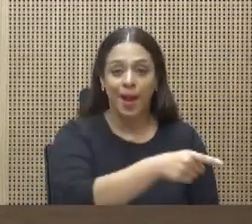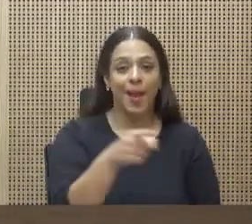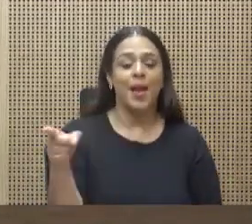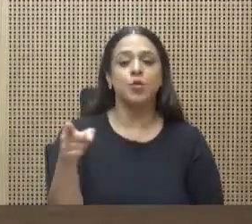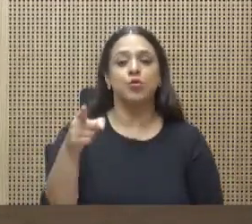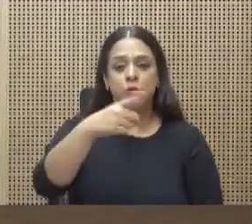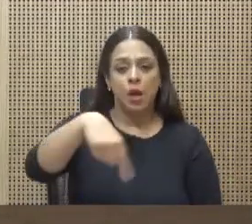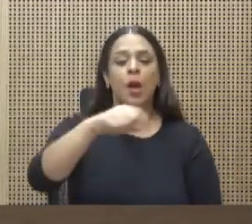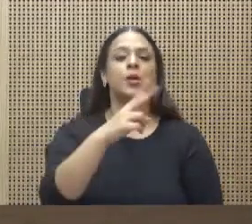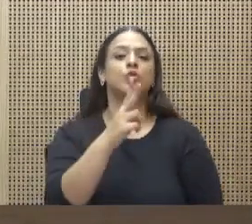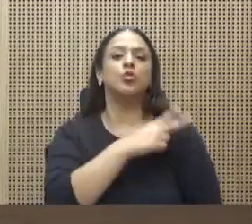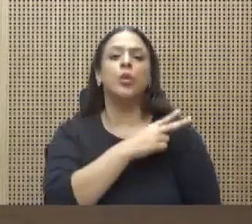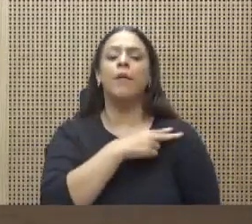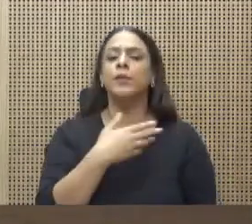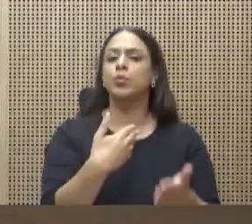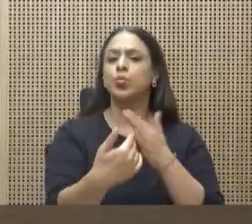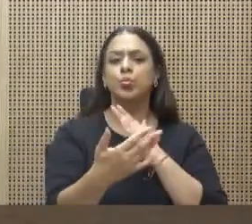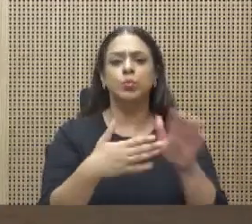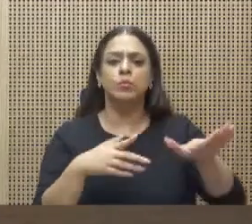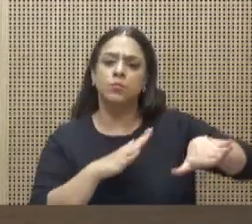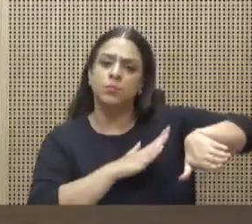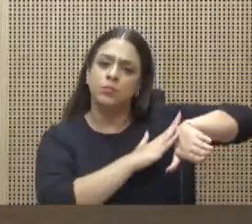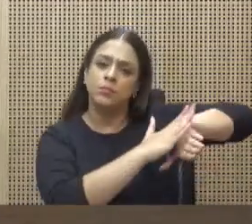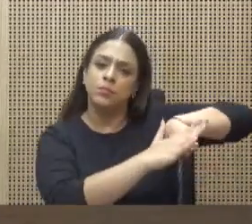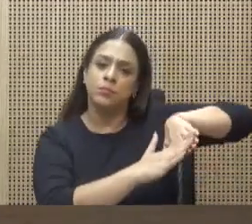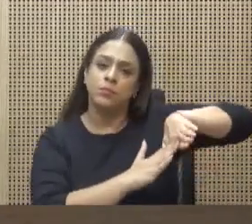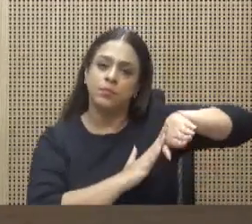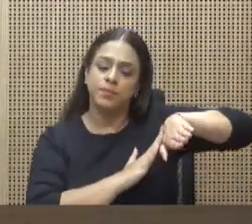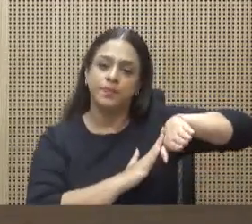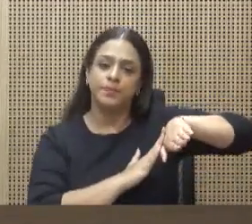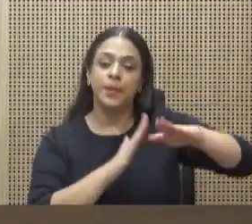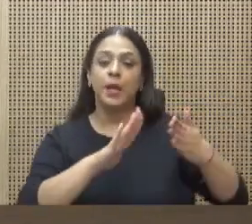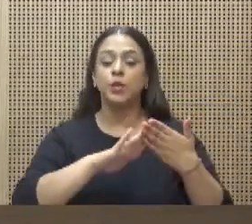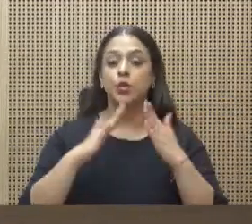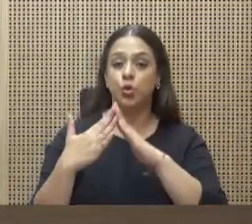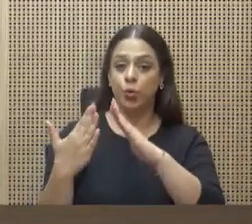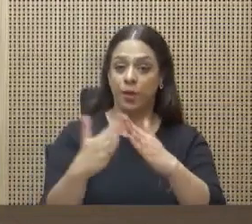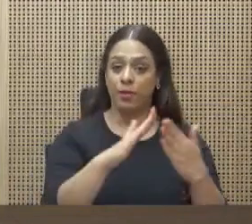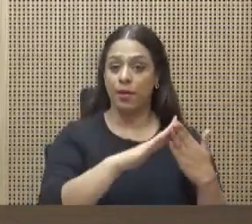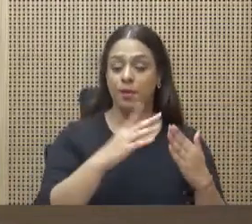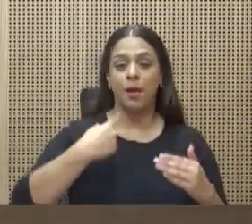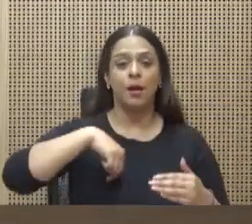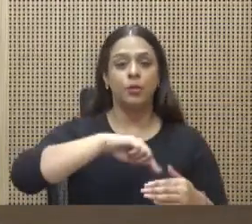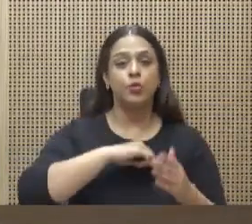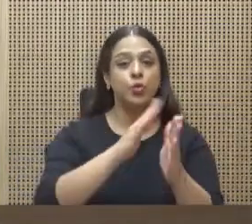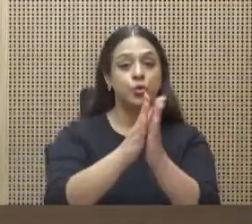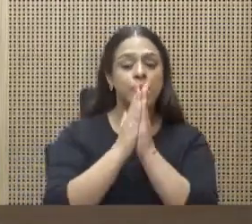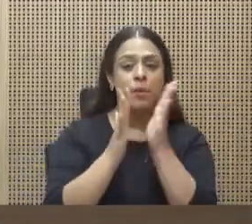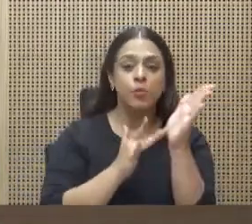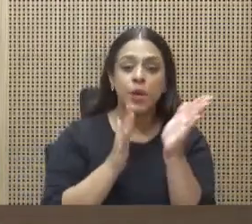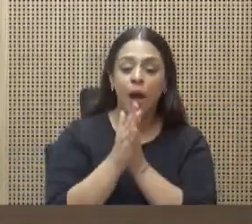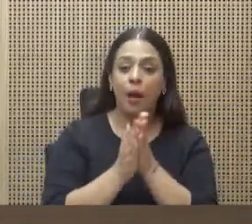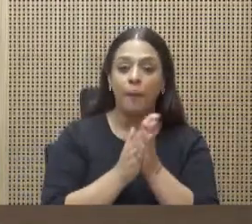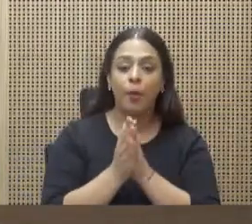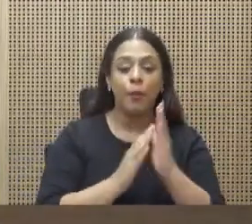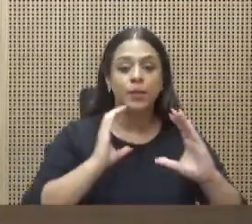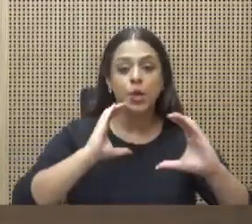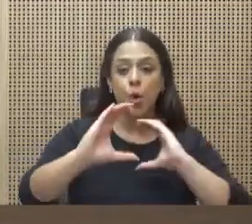estén en el país. Y a la ciudadanía, les pedimos que aprovechen esa comunicación y nos retroalimenten,